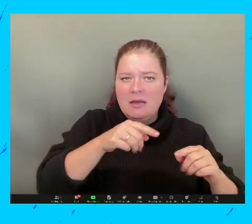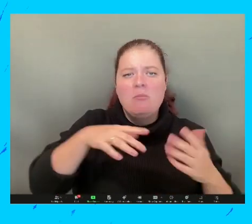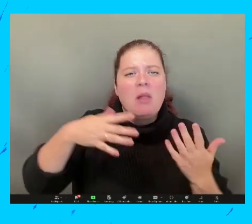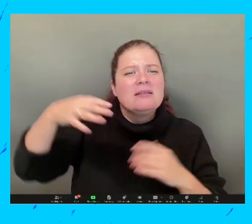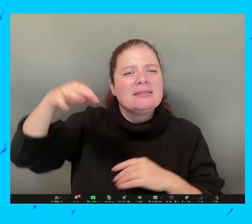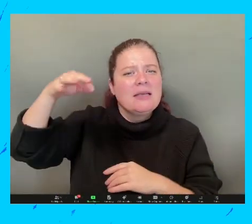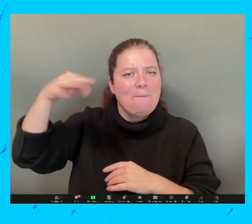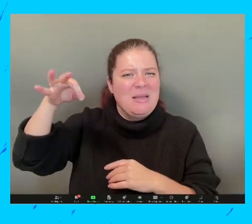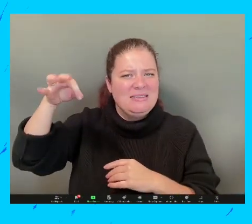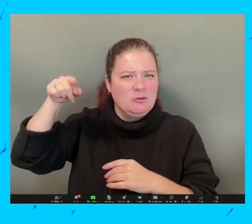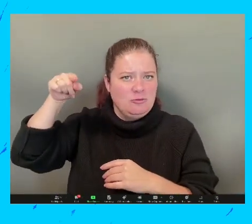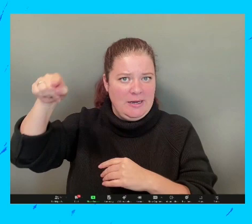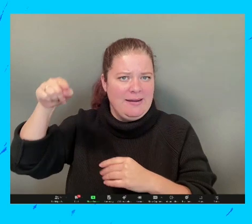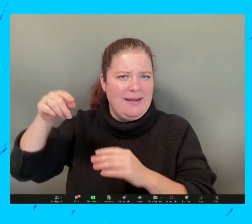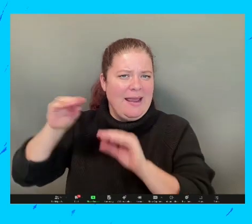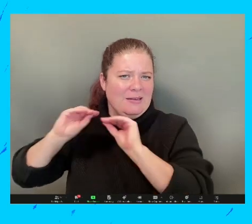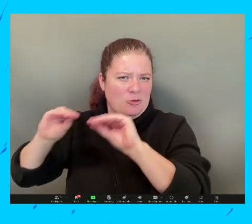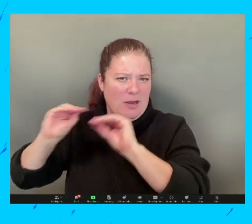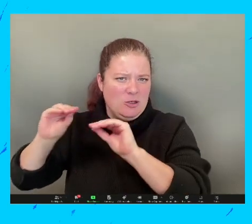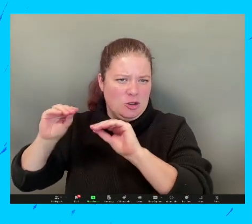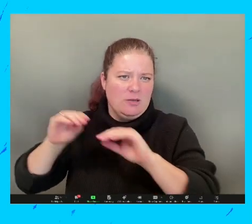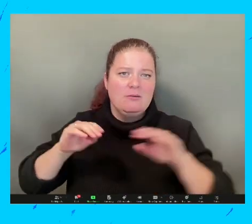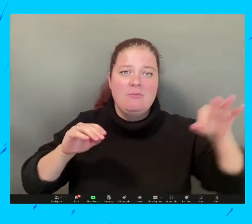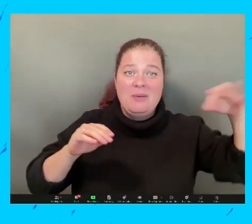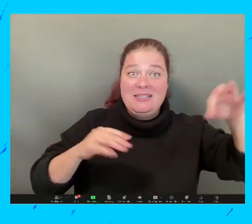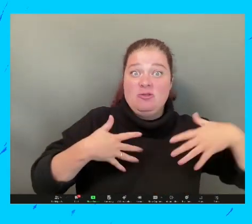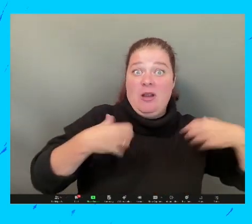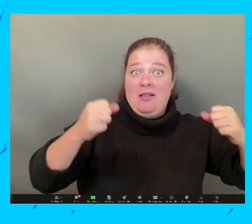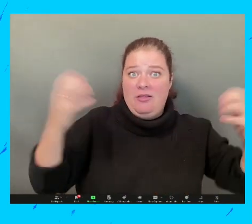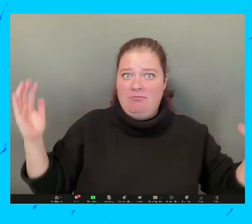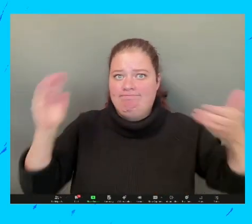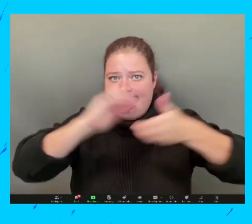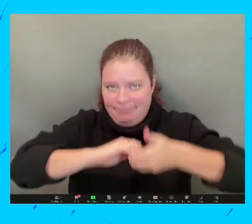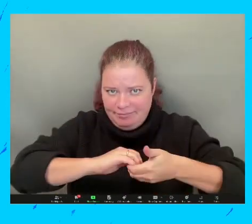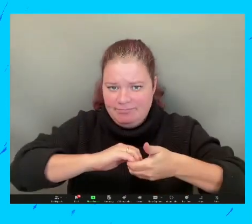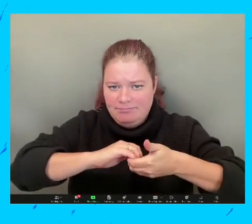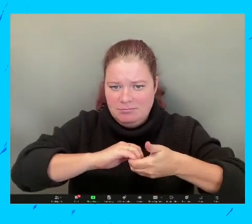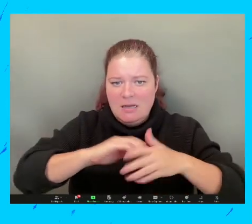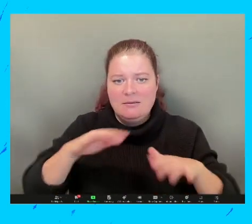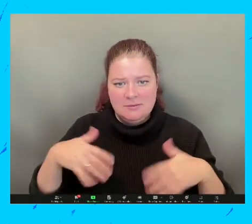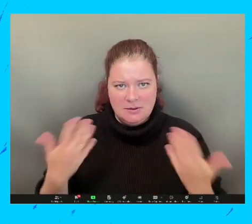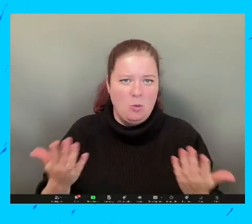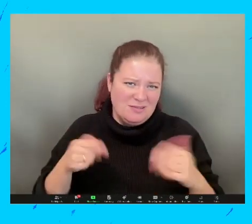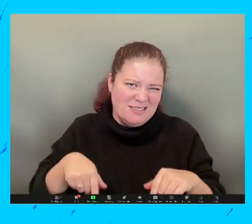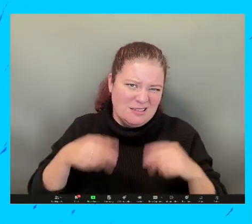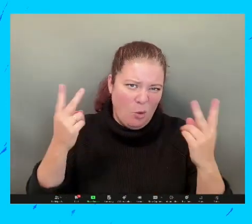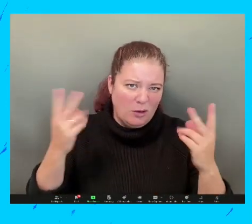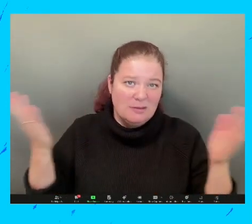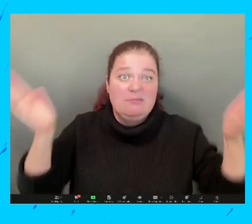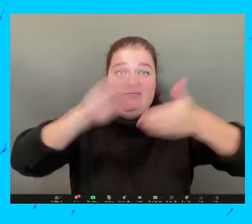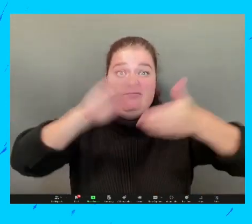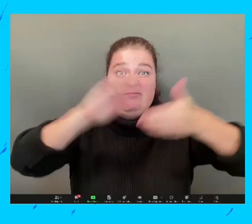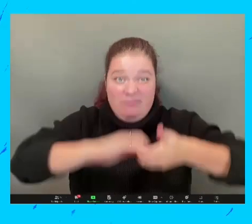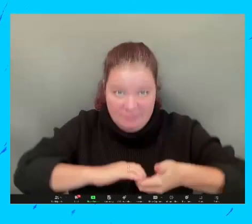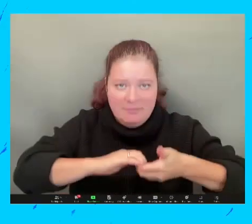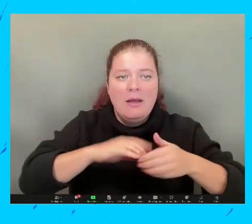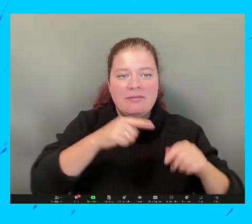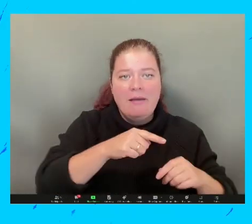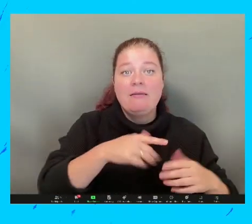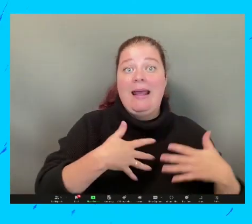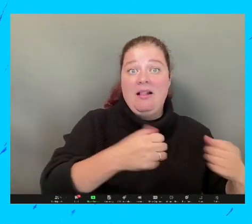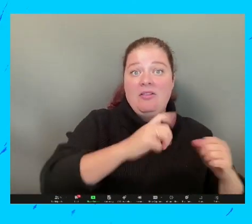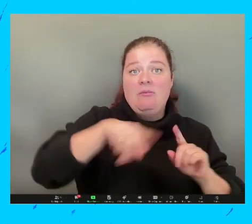los derechos de los adolescentes, de la salud, también con los ministros de educación y bienestar, para que podamos recibir